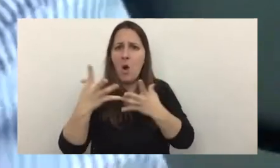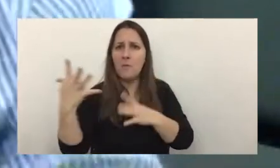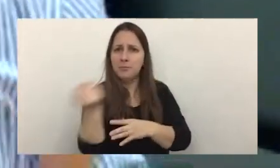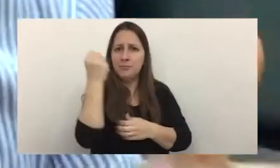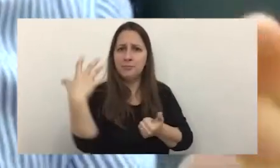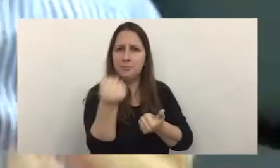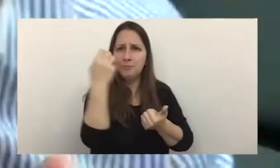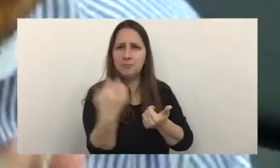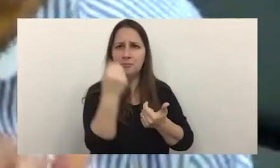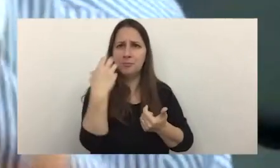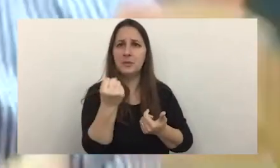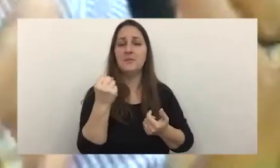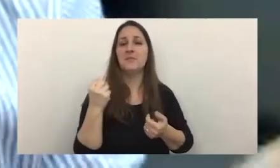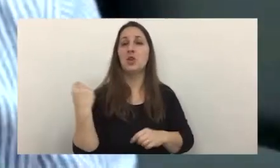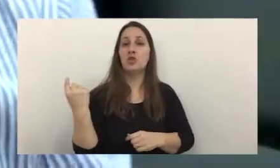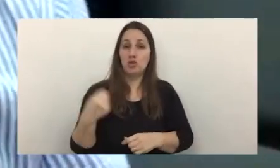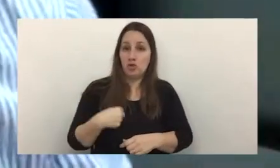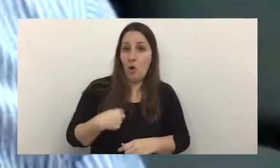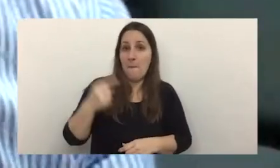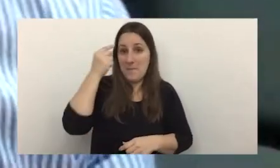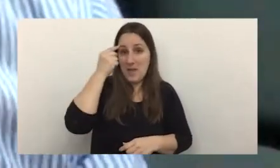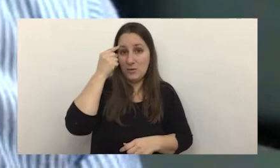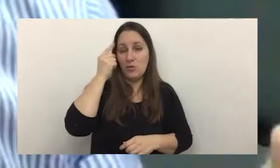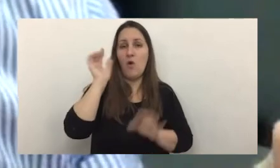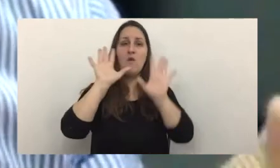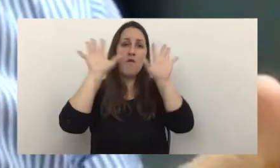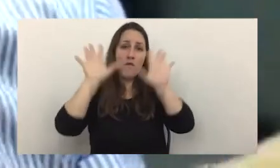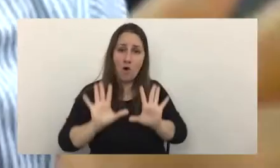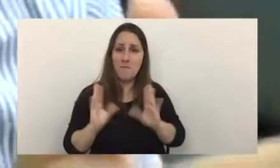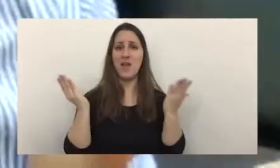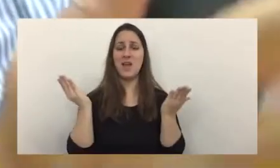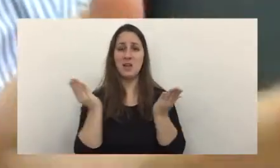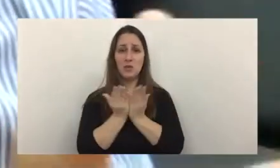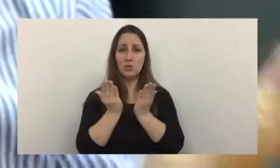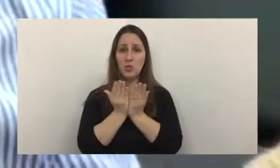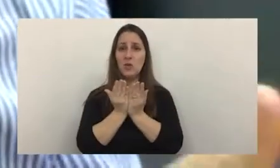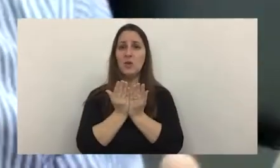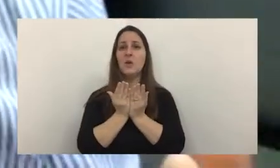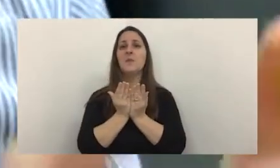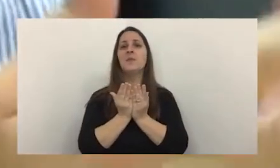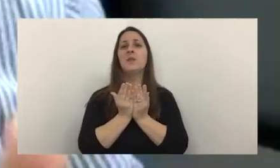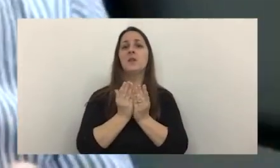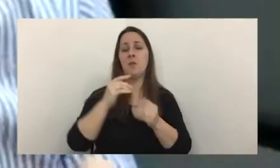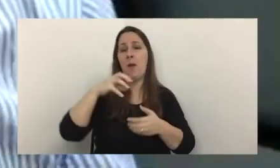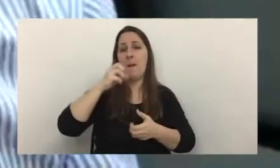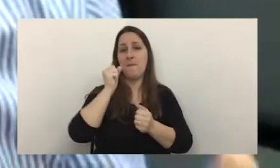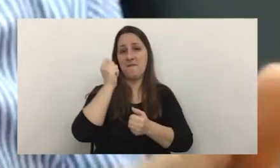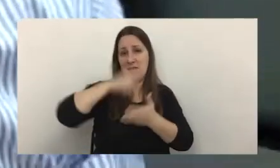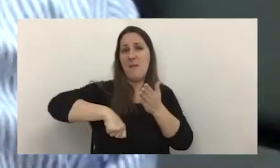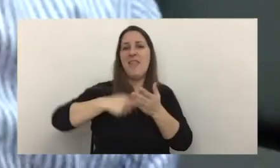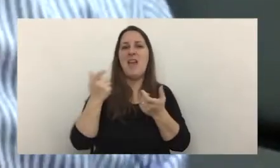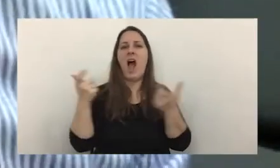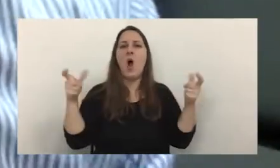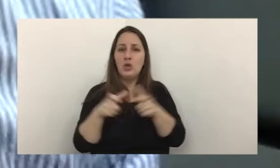entonces nosotros yo en lo personal como les contaba me formé en una en Erztañán en Cooper San Agro la firma de auditores